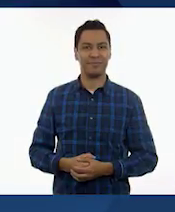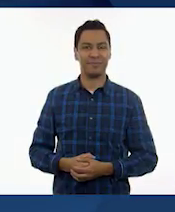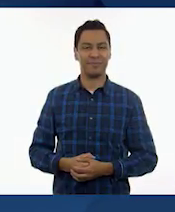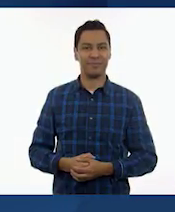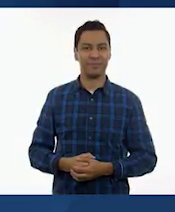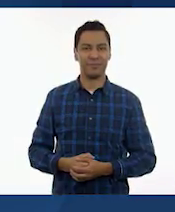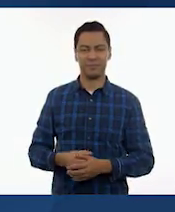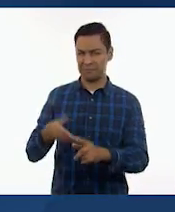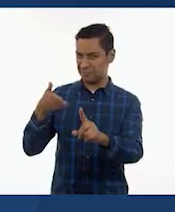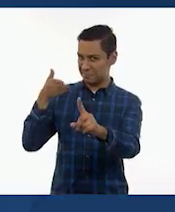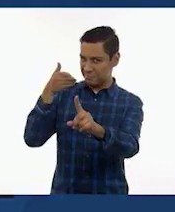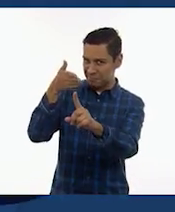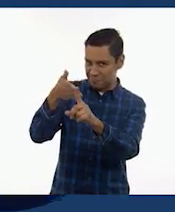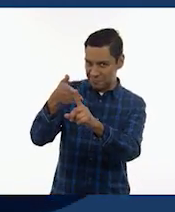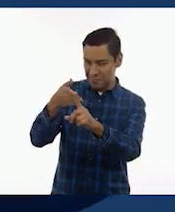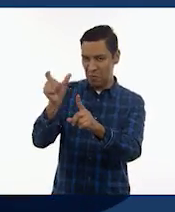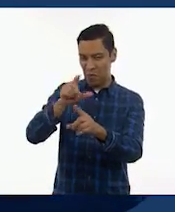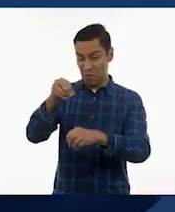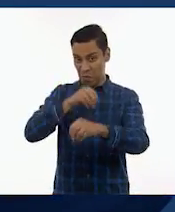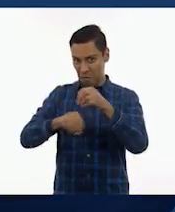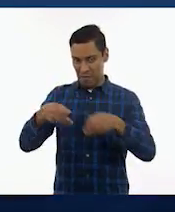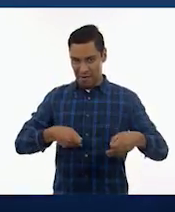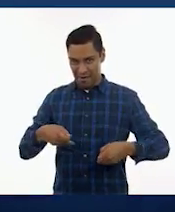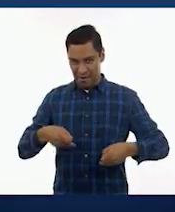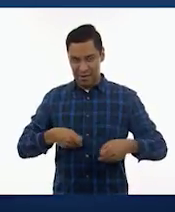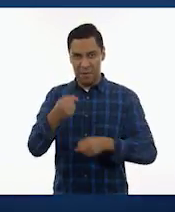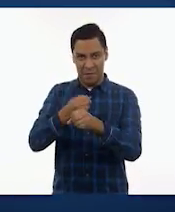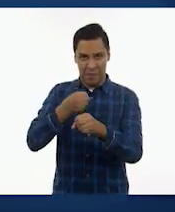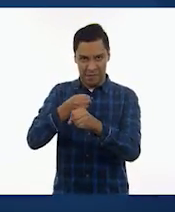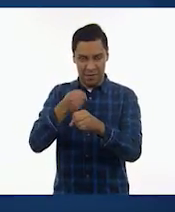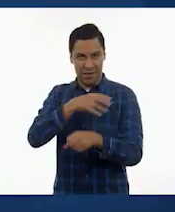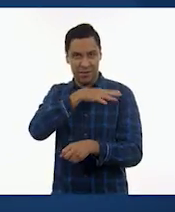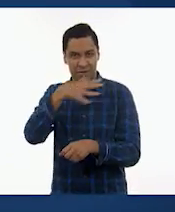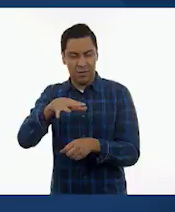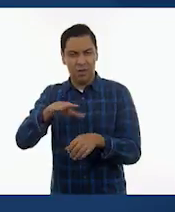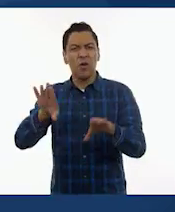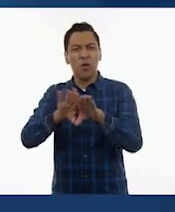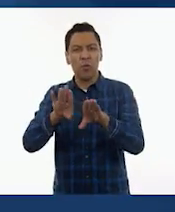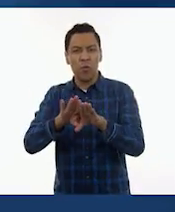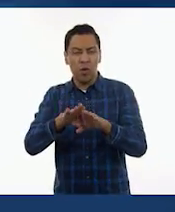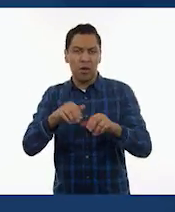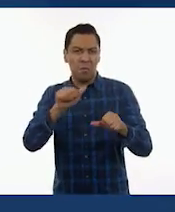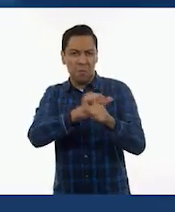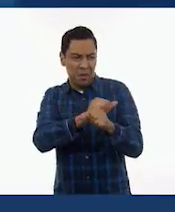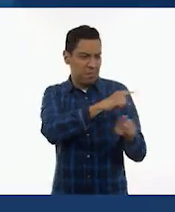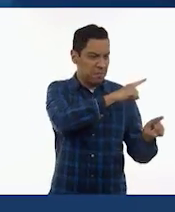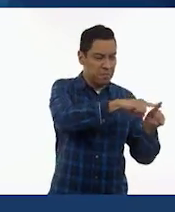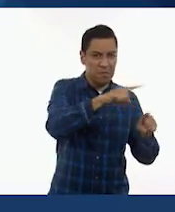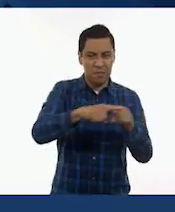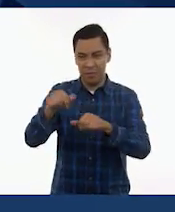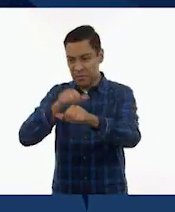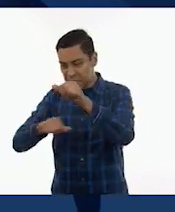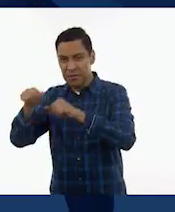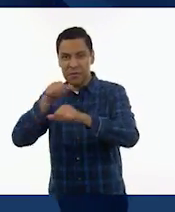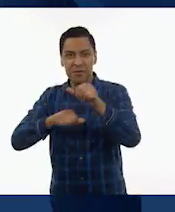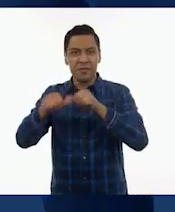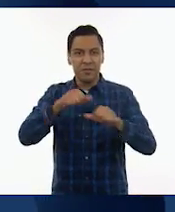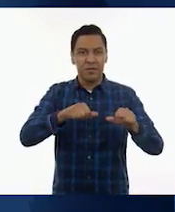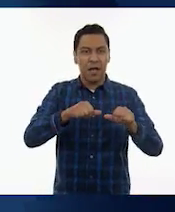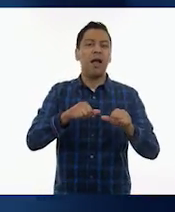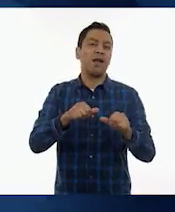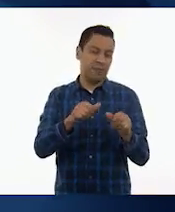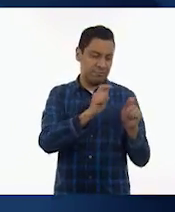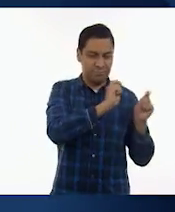El objetivo del ensayo general es representar todas las escenas de la obra, con los cambios escenográficos, si es que los hay,